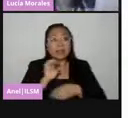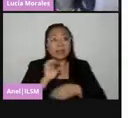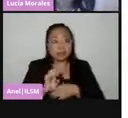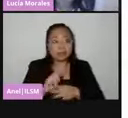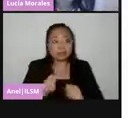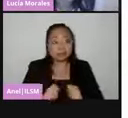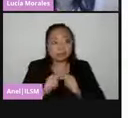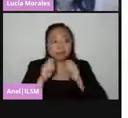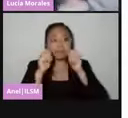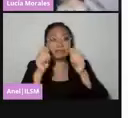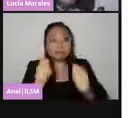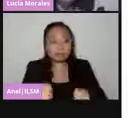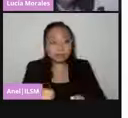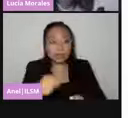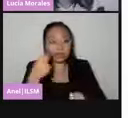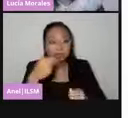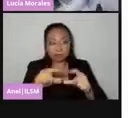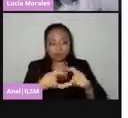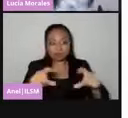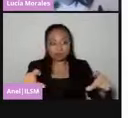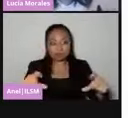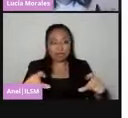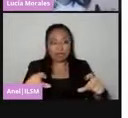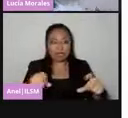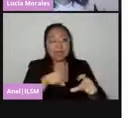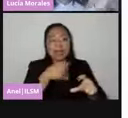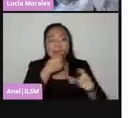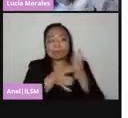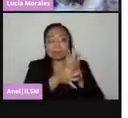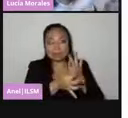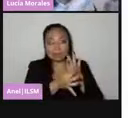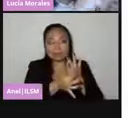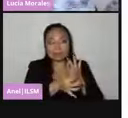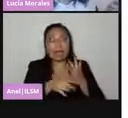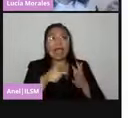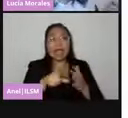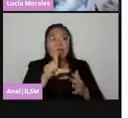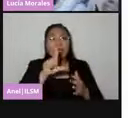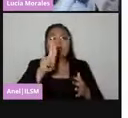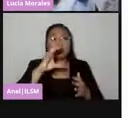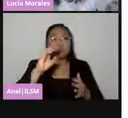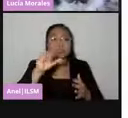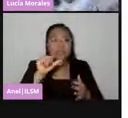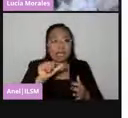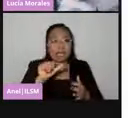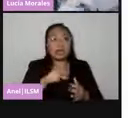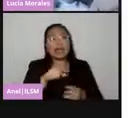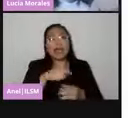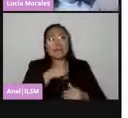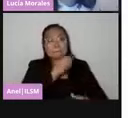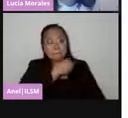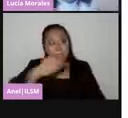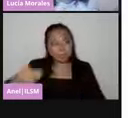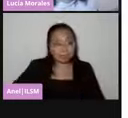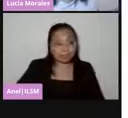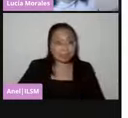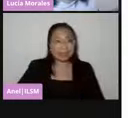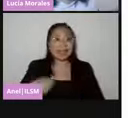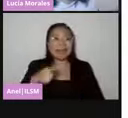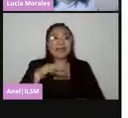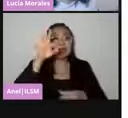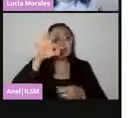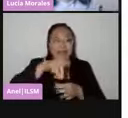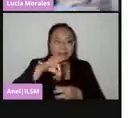entregamos un nombramiento, y en el nombramiento ya dice Lucía Morales Navarro, presidenta de la casilla 11-18 básica.